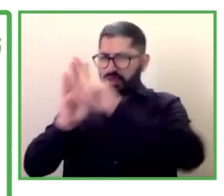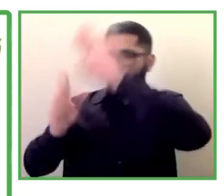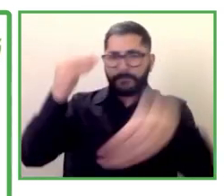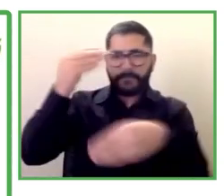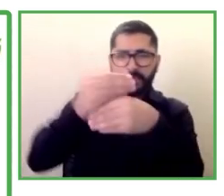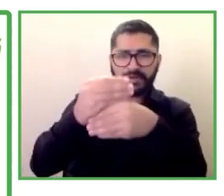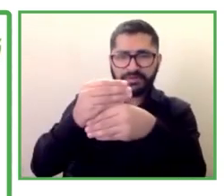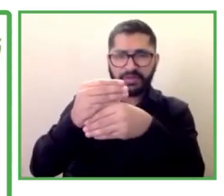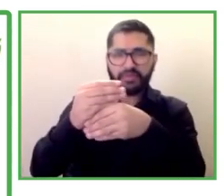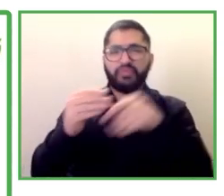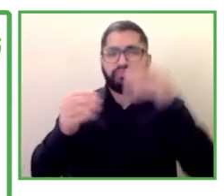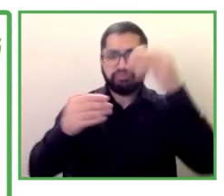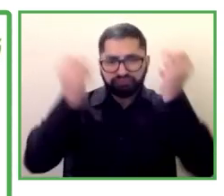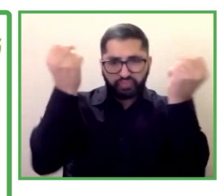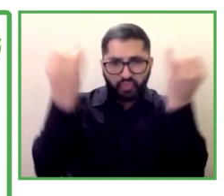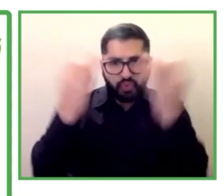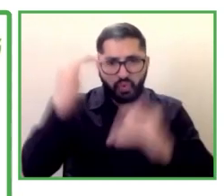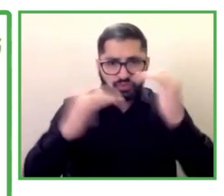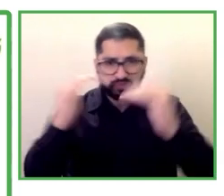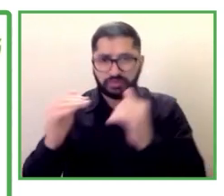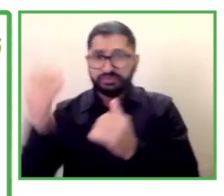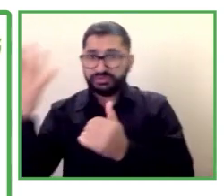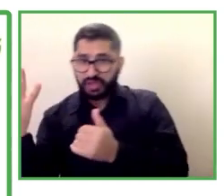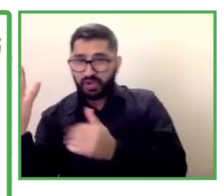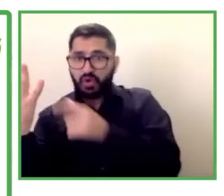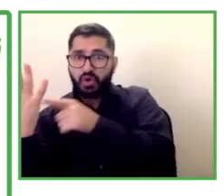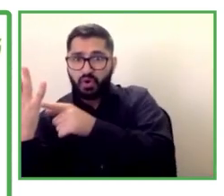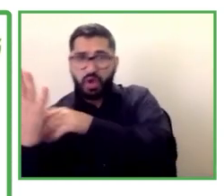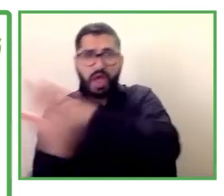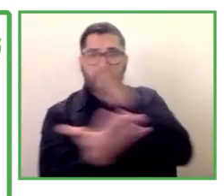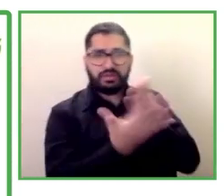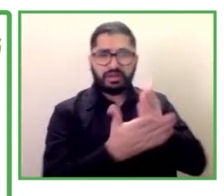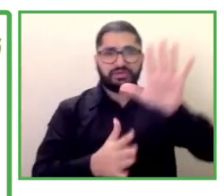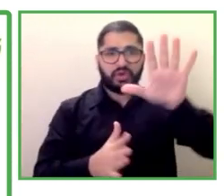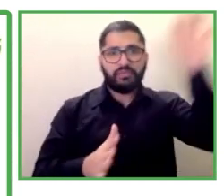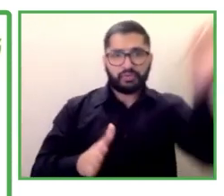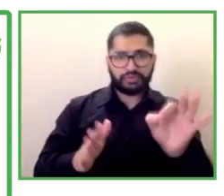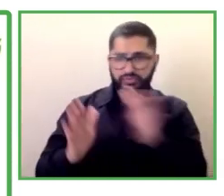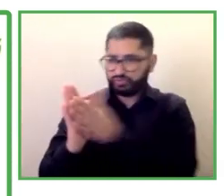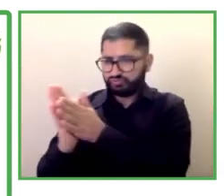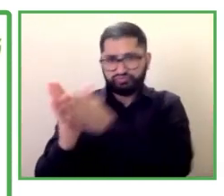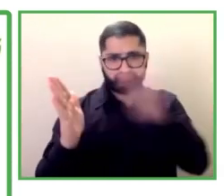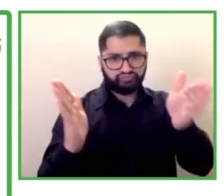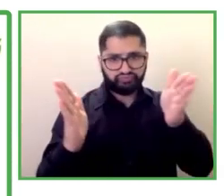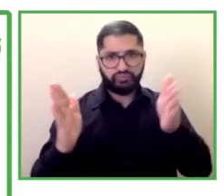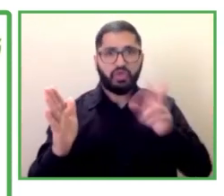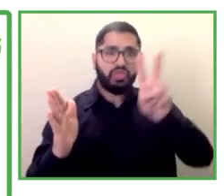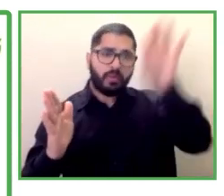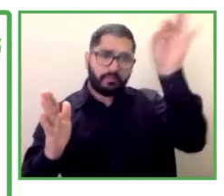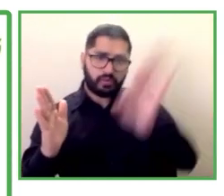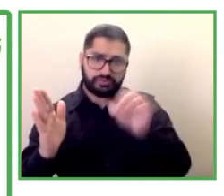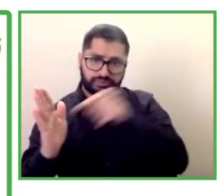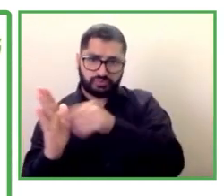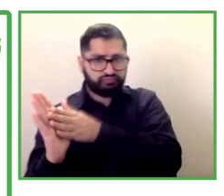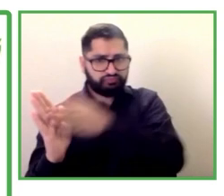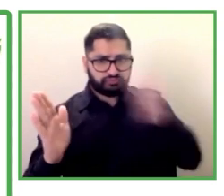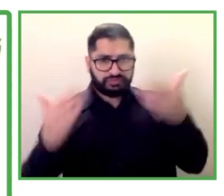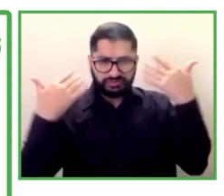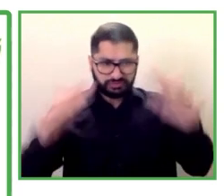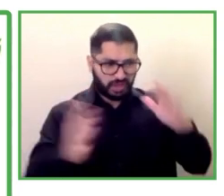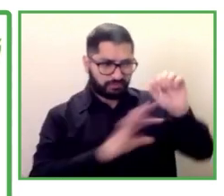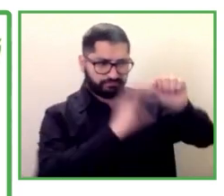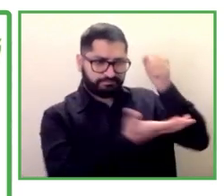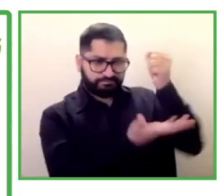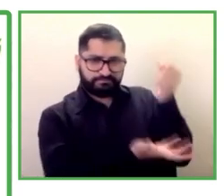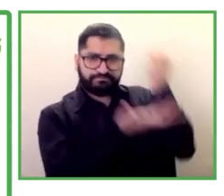5% al 7% de manera que al menos un 2% de las plazas ofertadas se